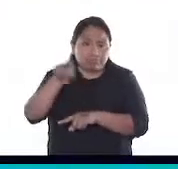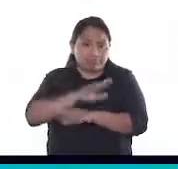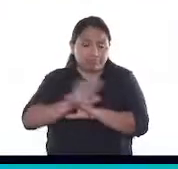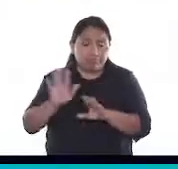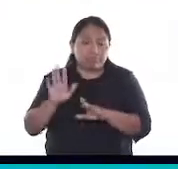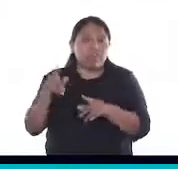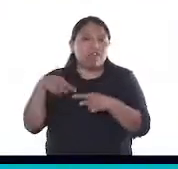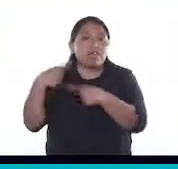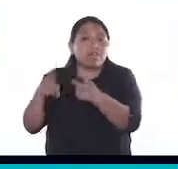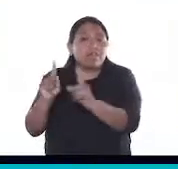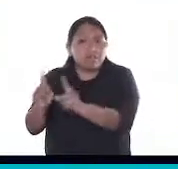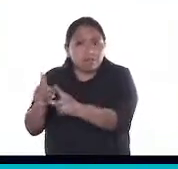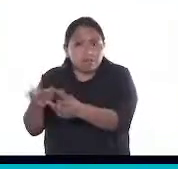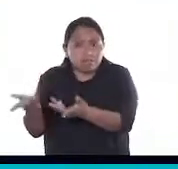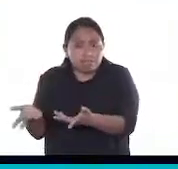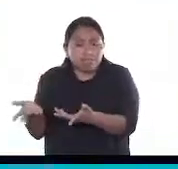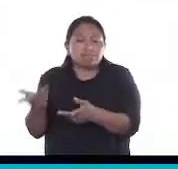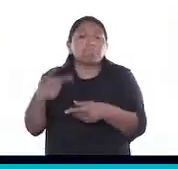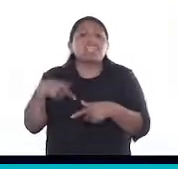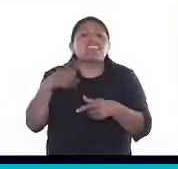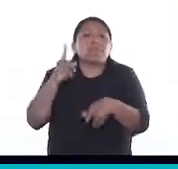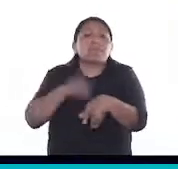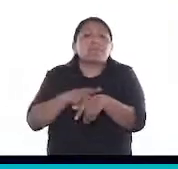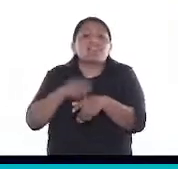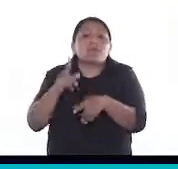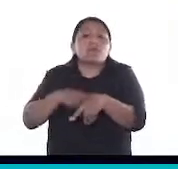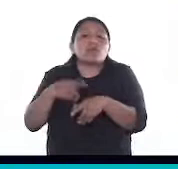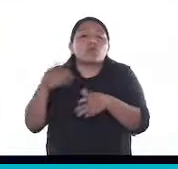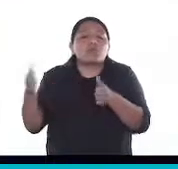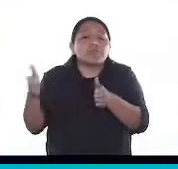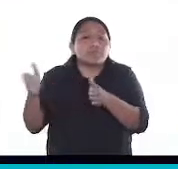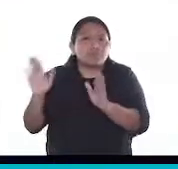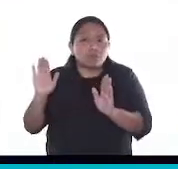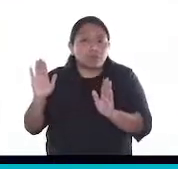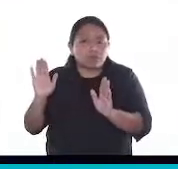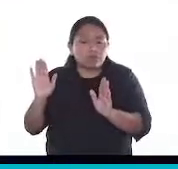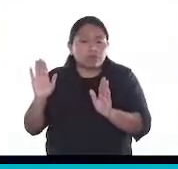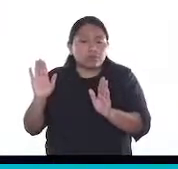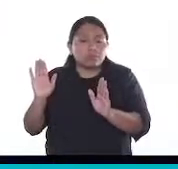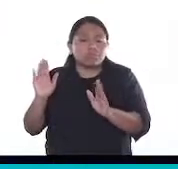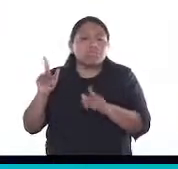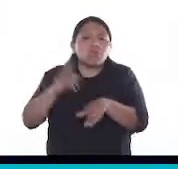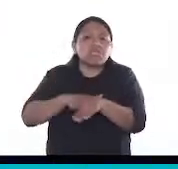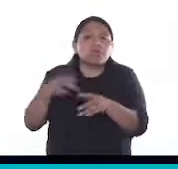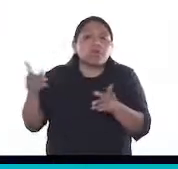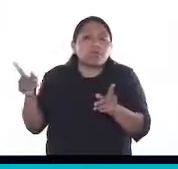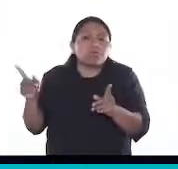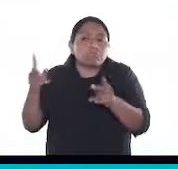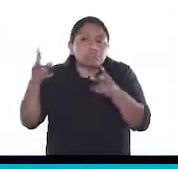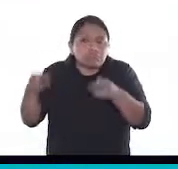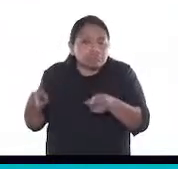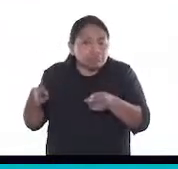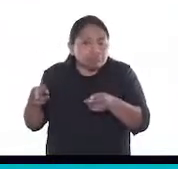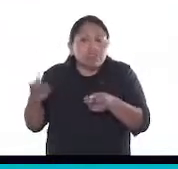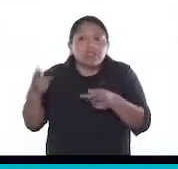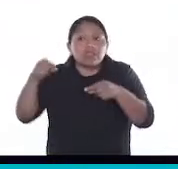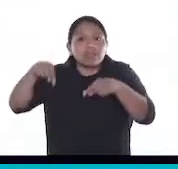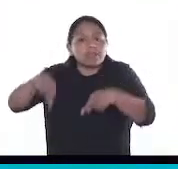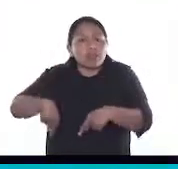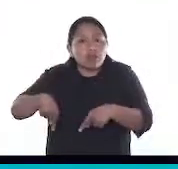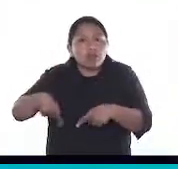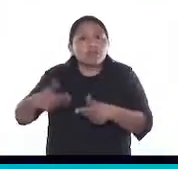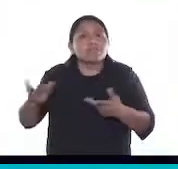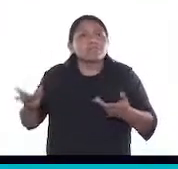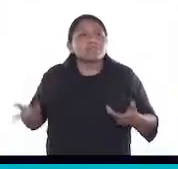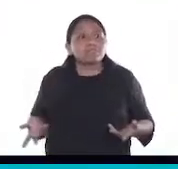esta fue una medida prevista justamente con un tiempo. Con un tiempo acotado. Y nos encontramos hoy